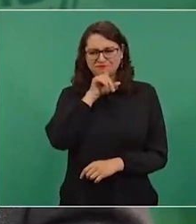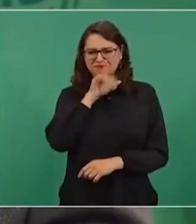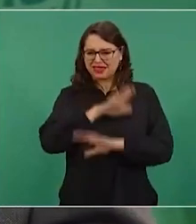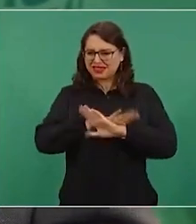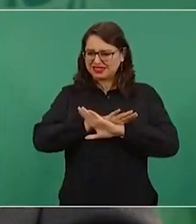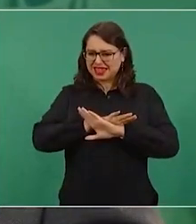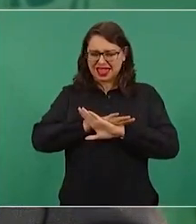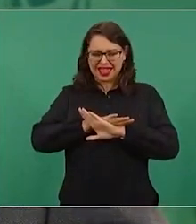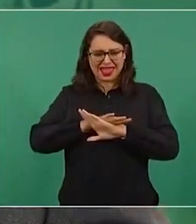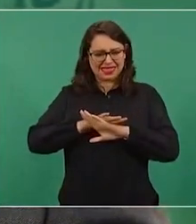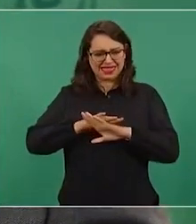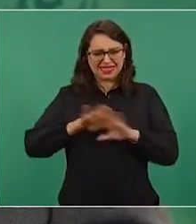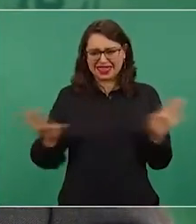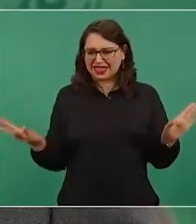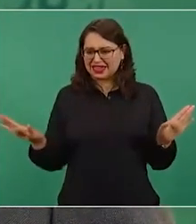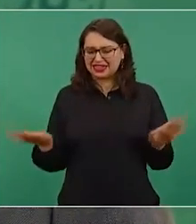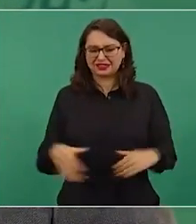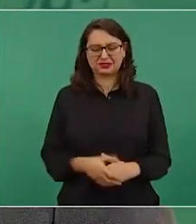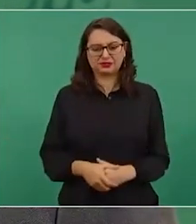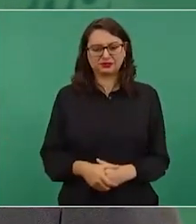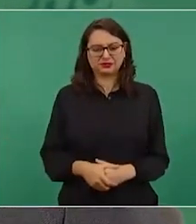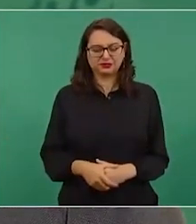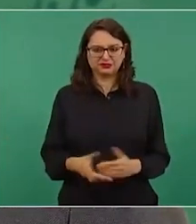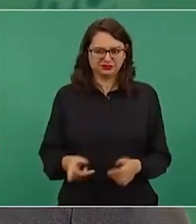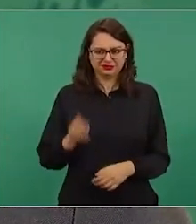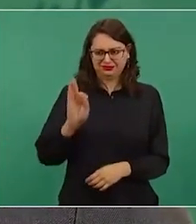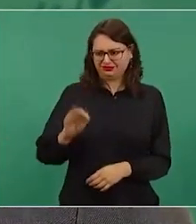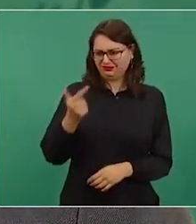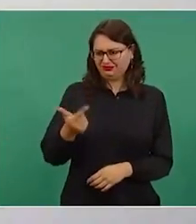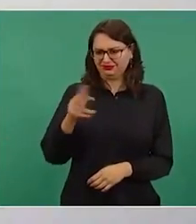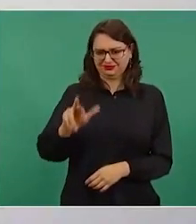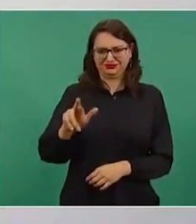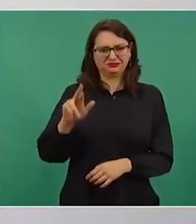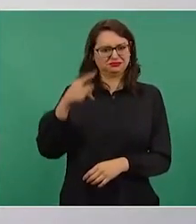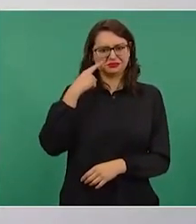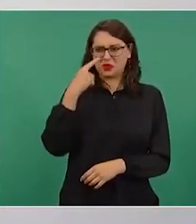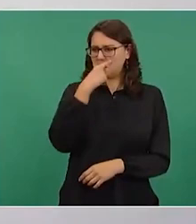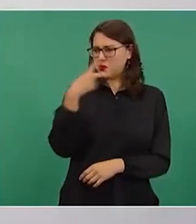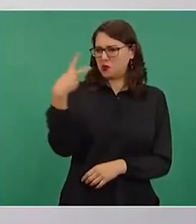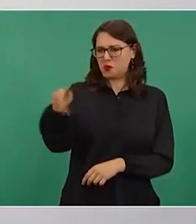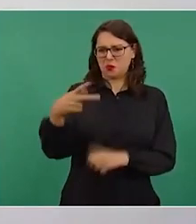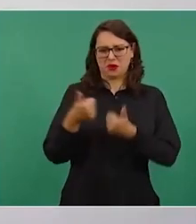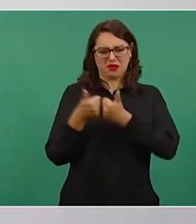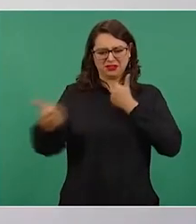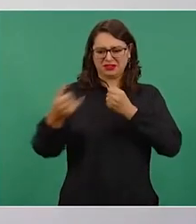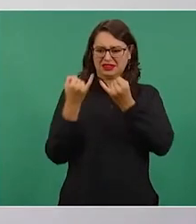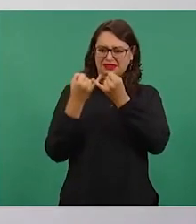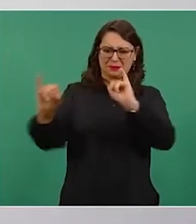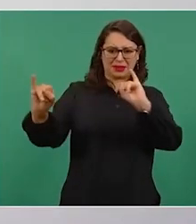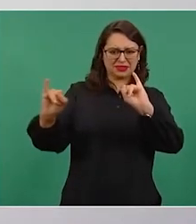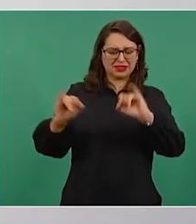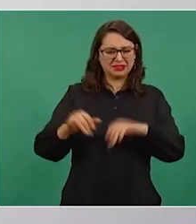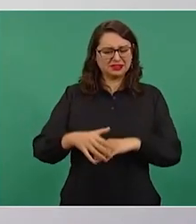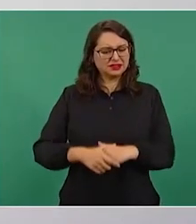sentido, además la Fiscalía es autónoma, estoy hablando de la integridad